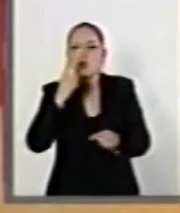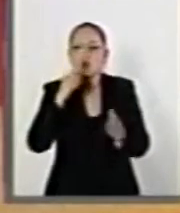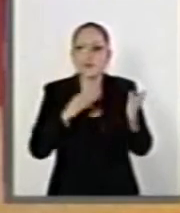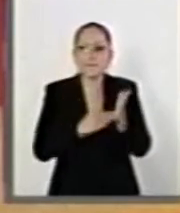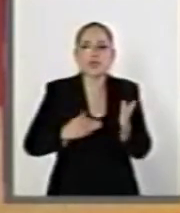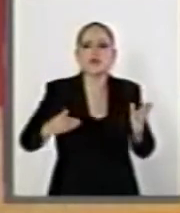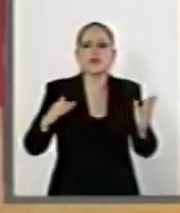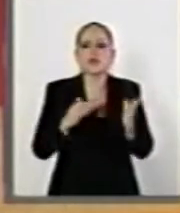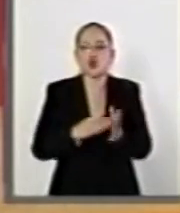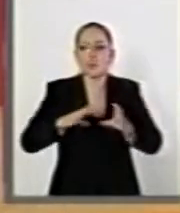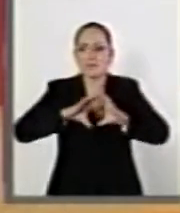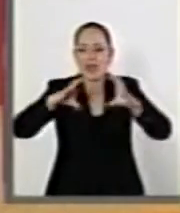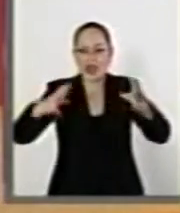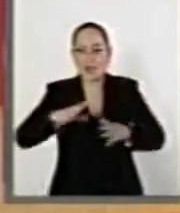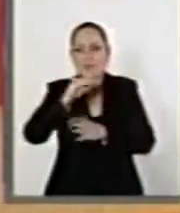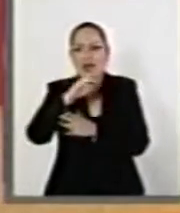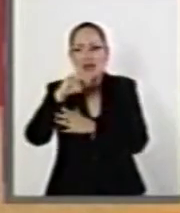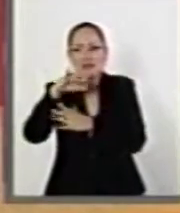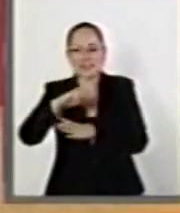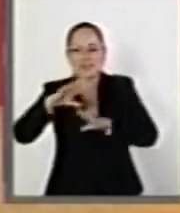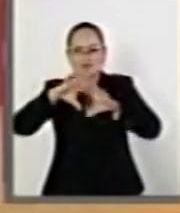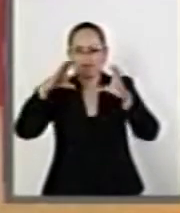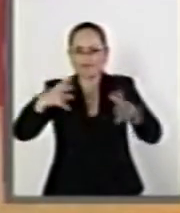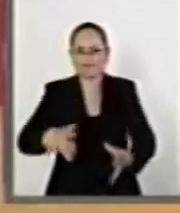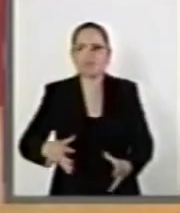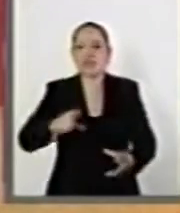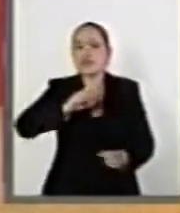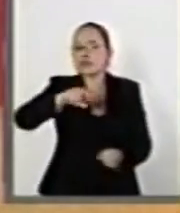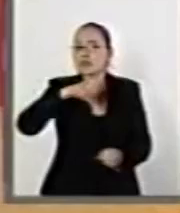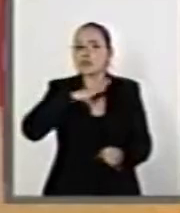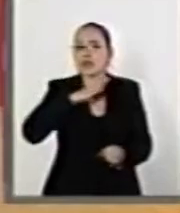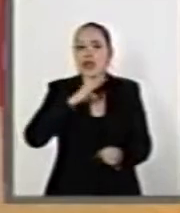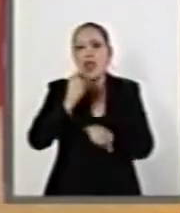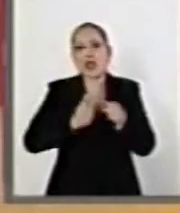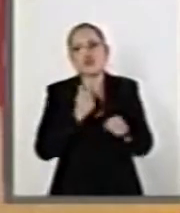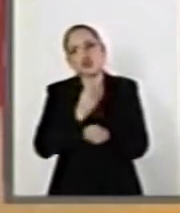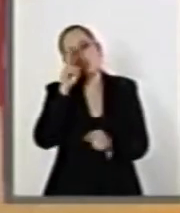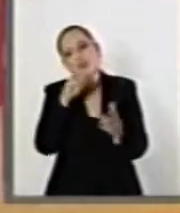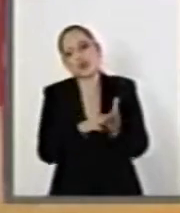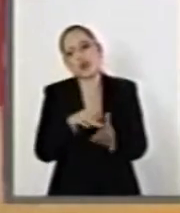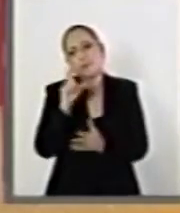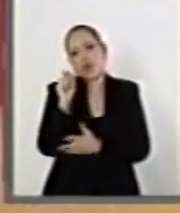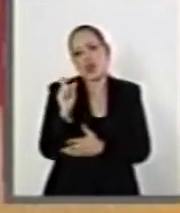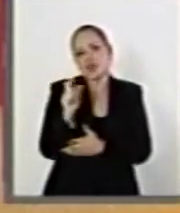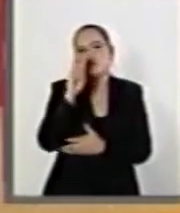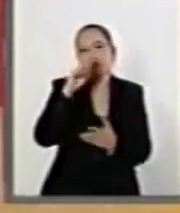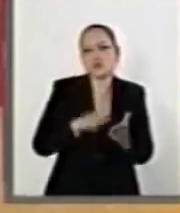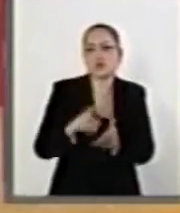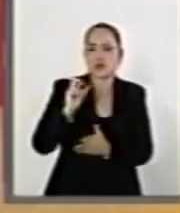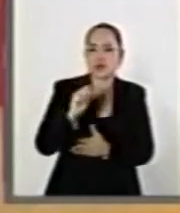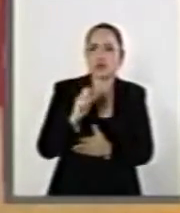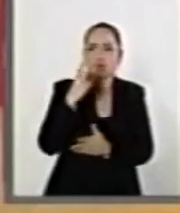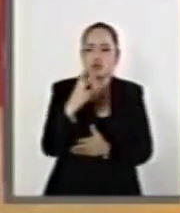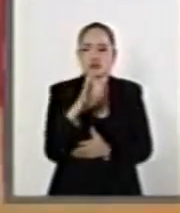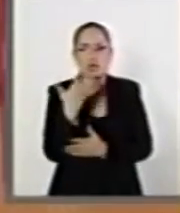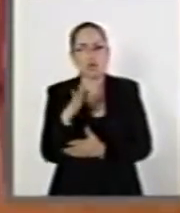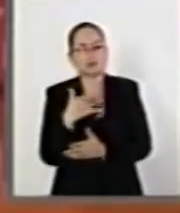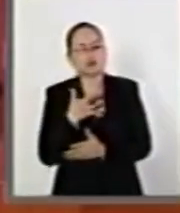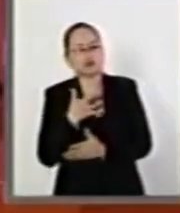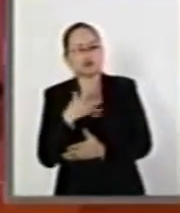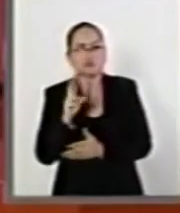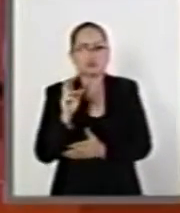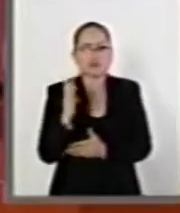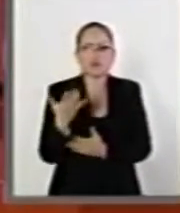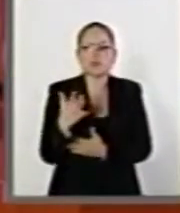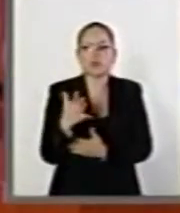barriles para que por ahí del 2020-2022 empezara a